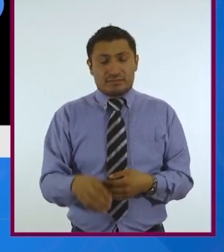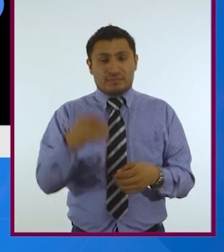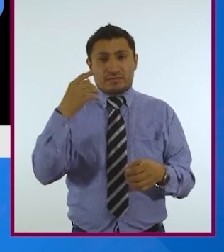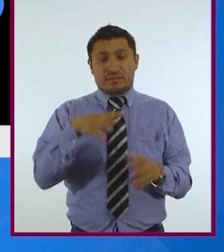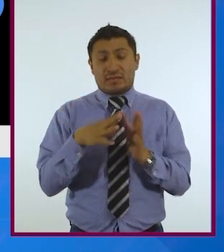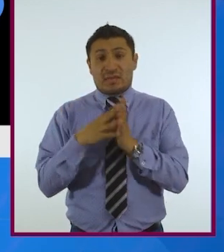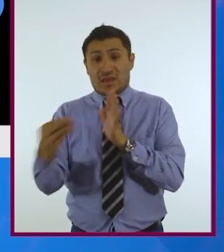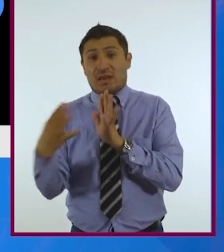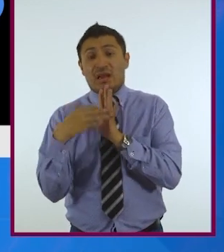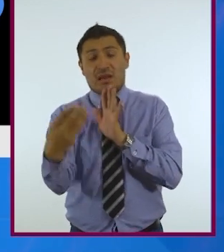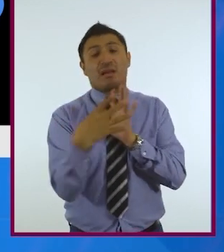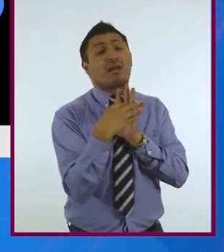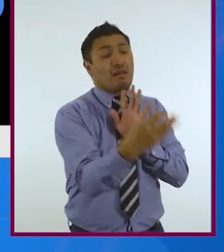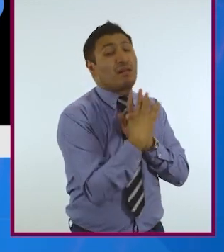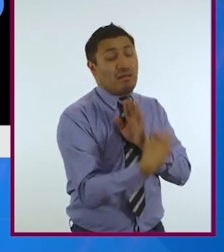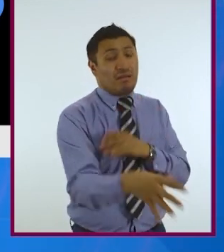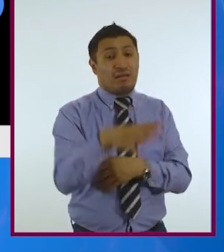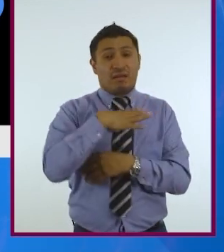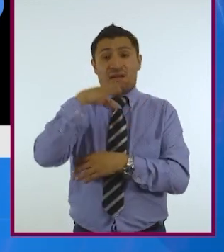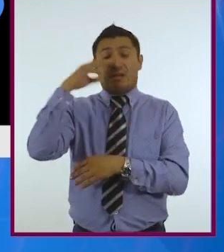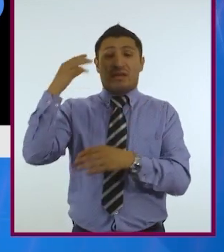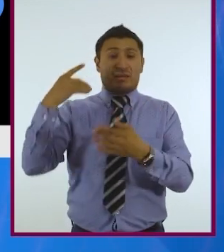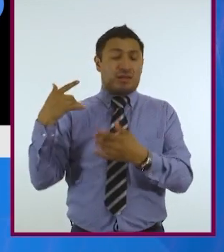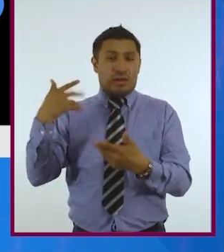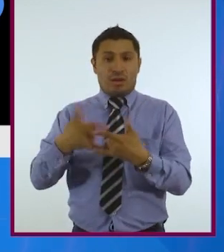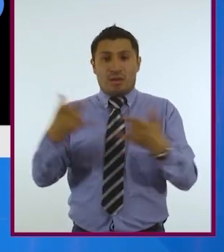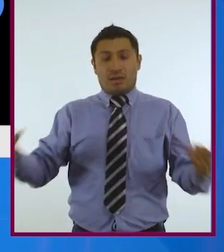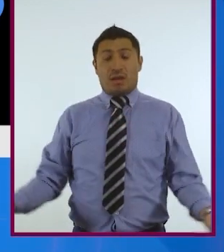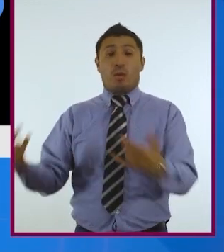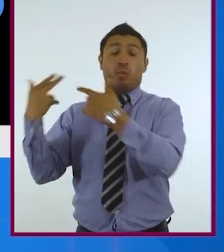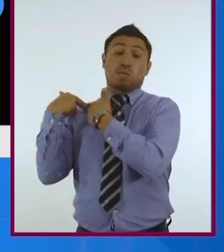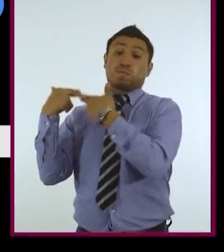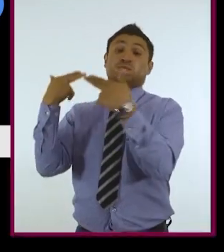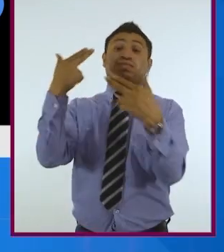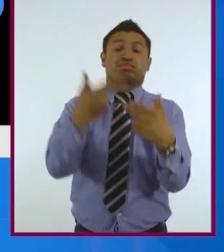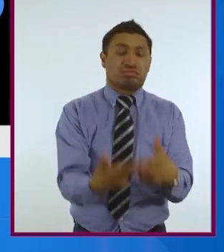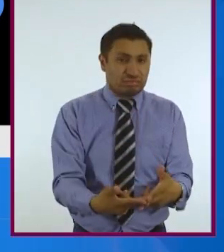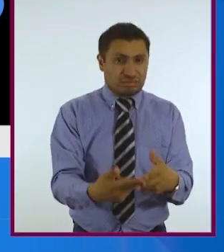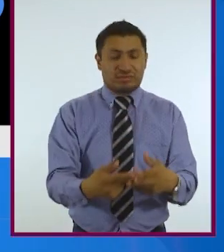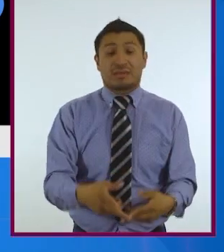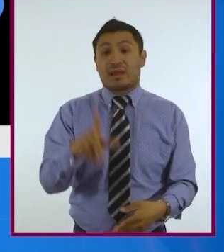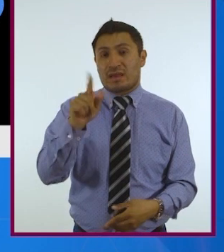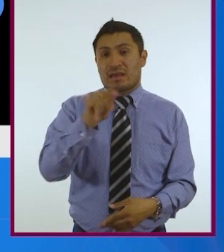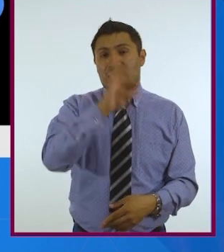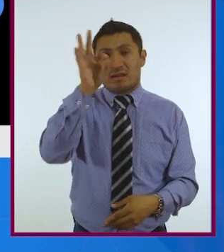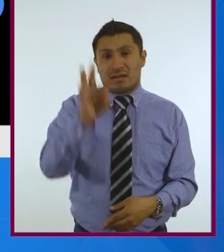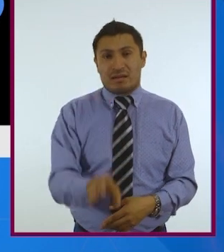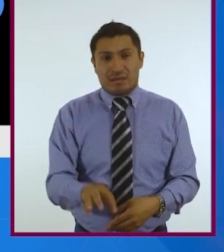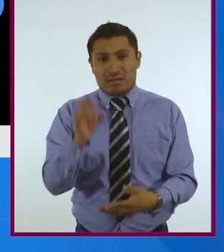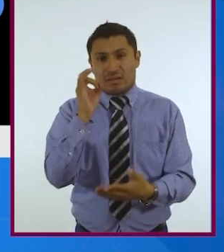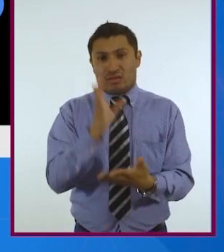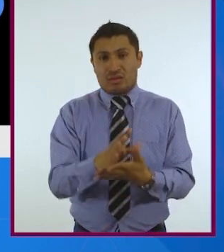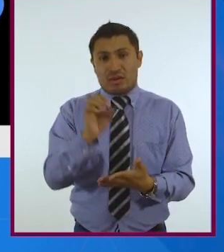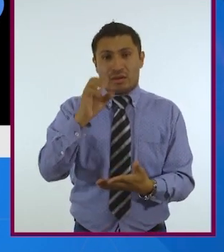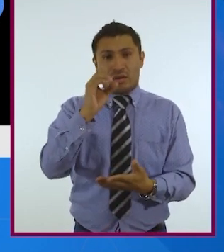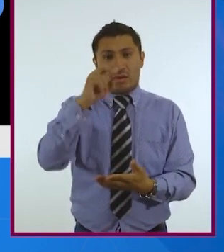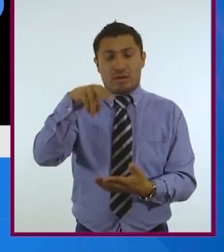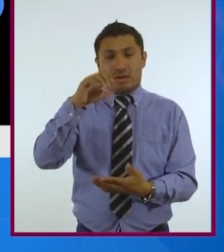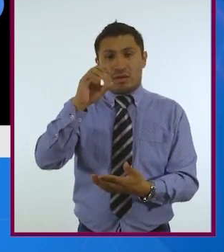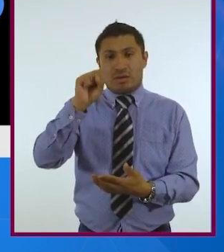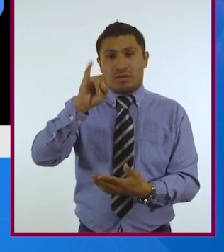epidemias que existen a lo largo de la historia de la humanidad, el 70% han sido zoonosis.